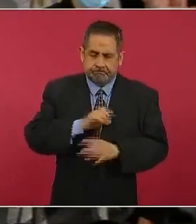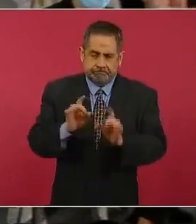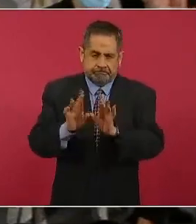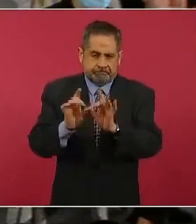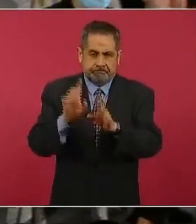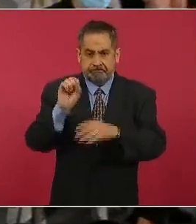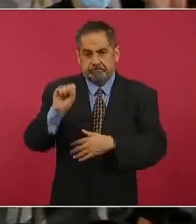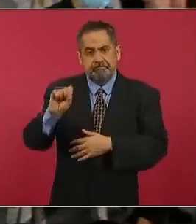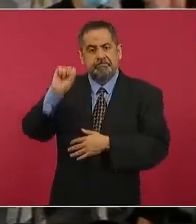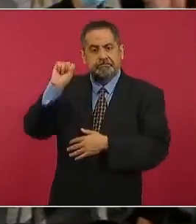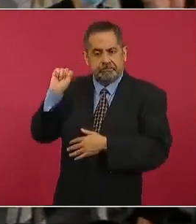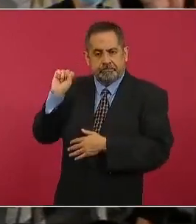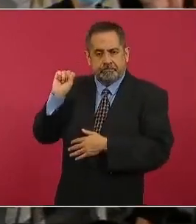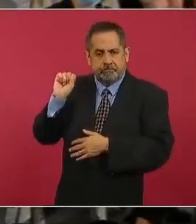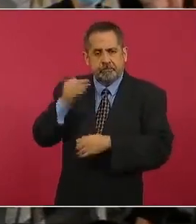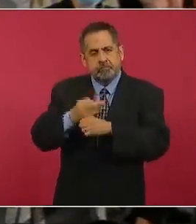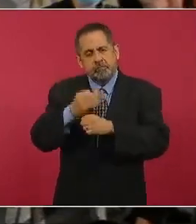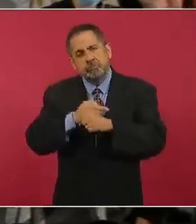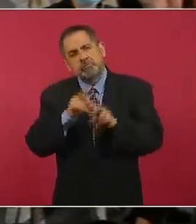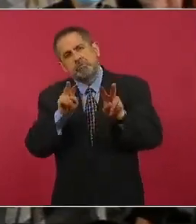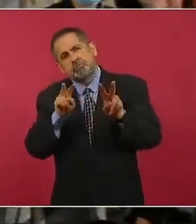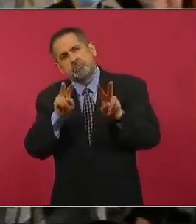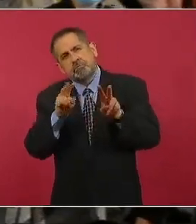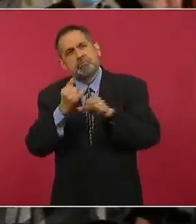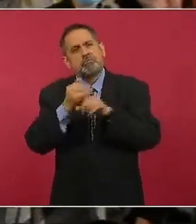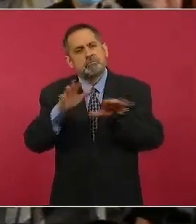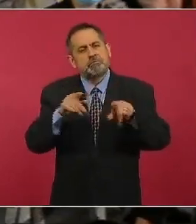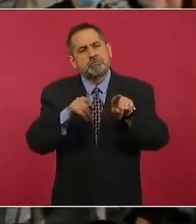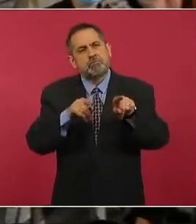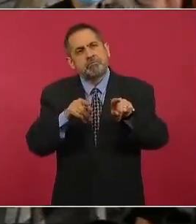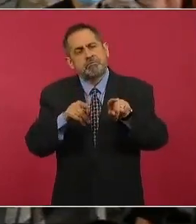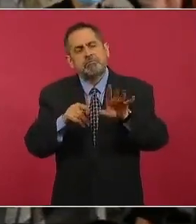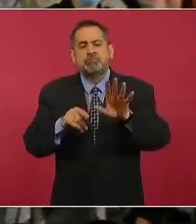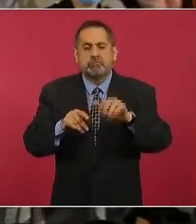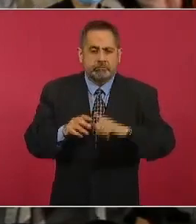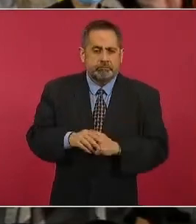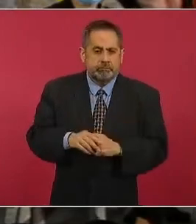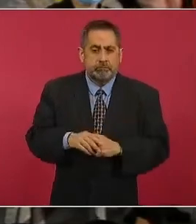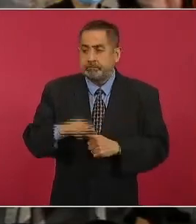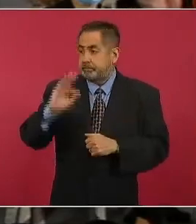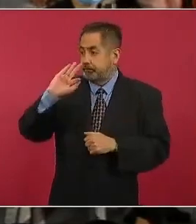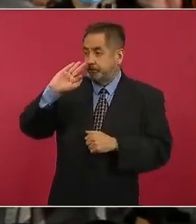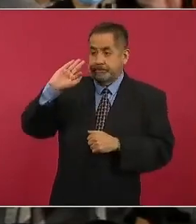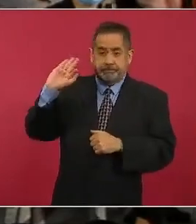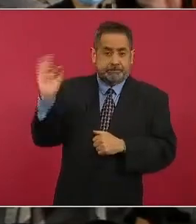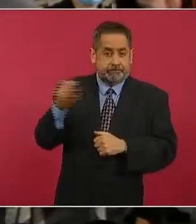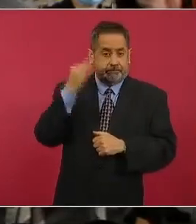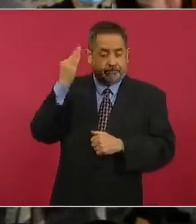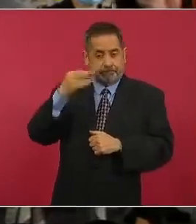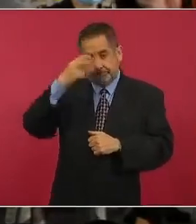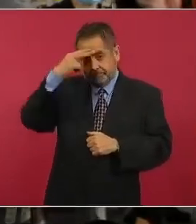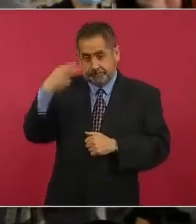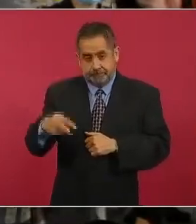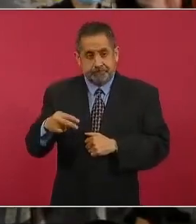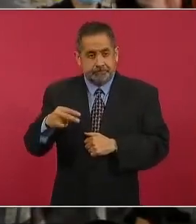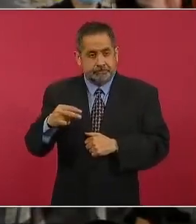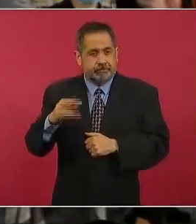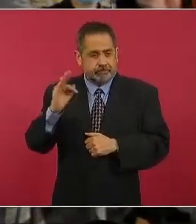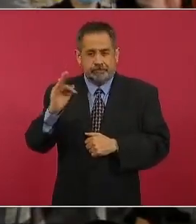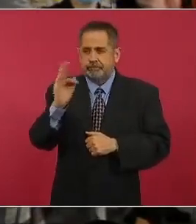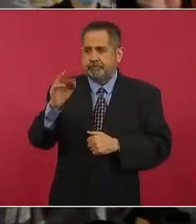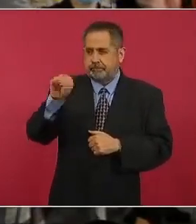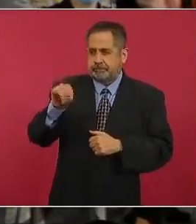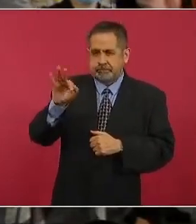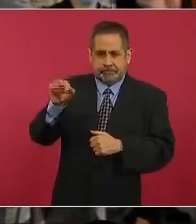sábado, ahorita que oíamos el informe del subsecretario, la Federación Mexicana de Fútbol y la Liga